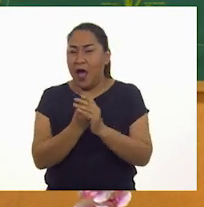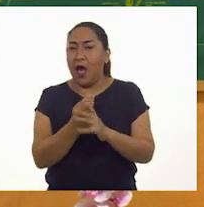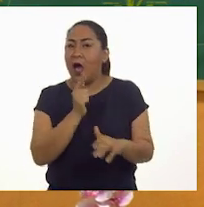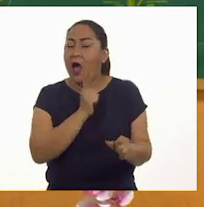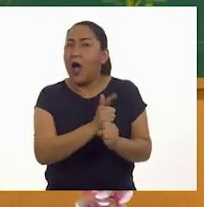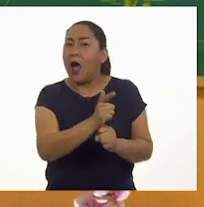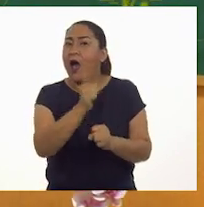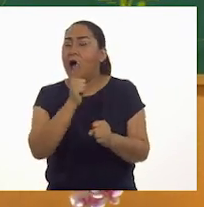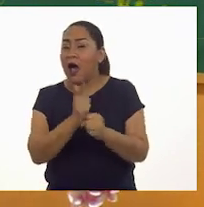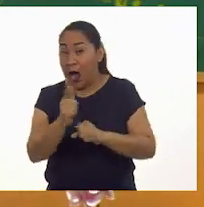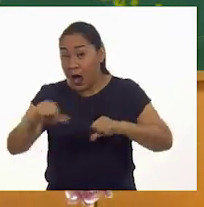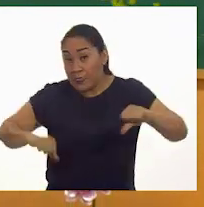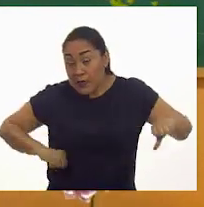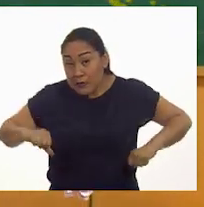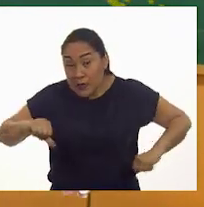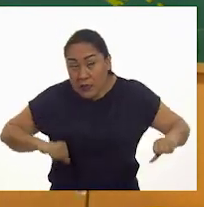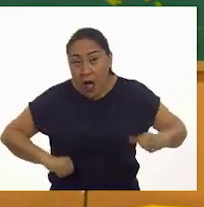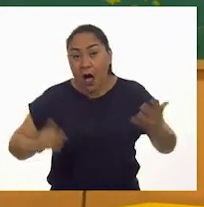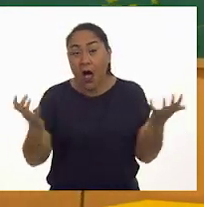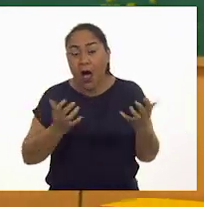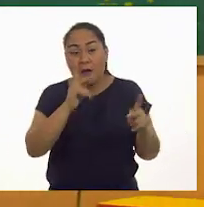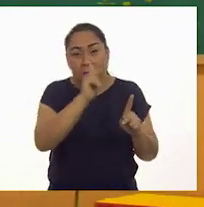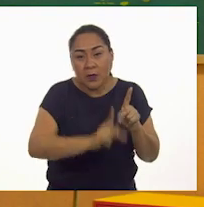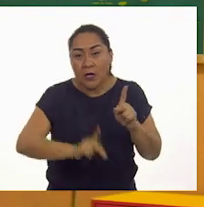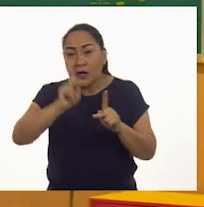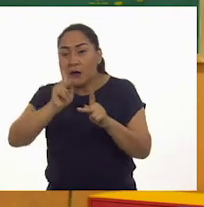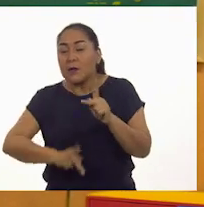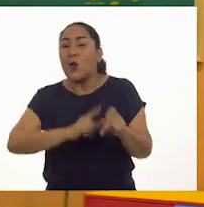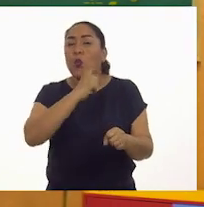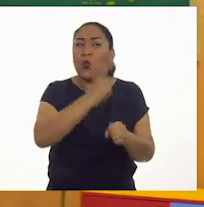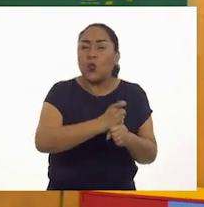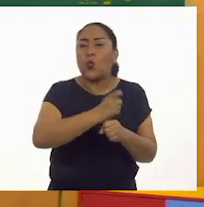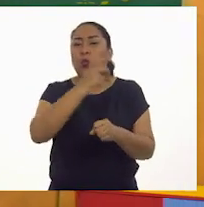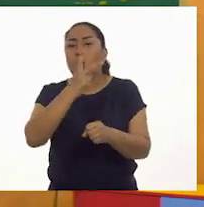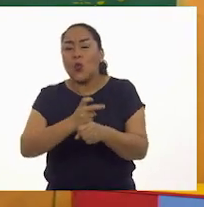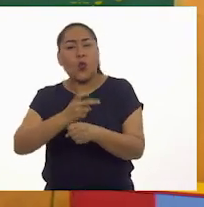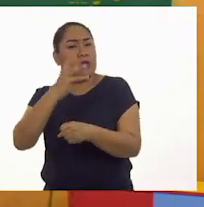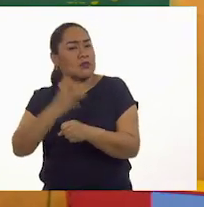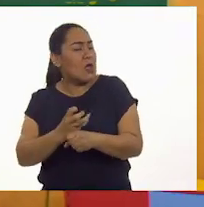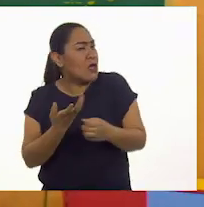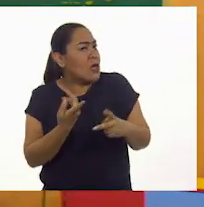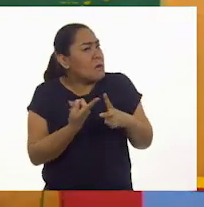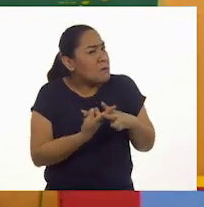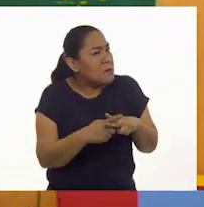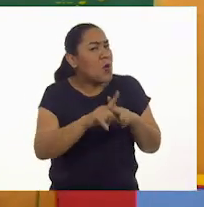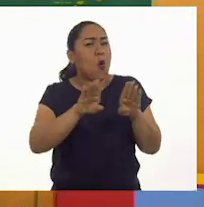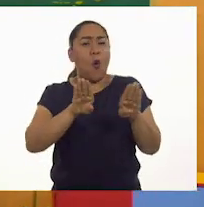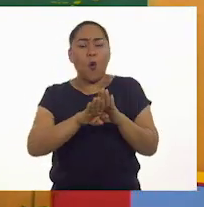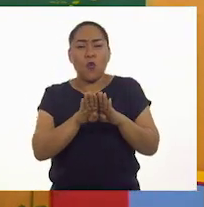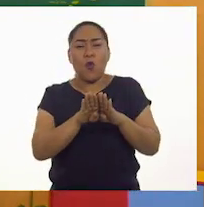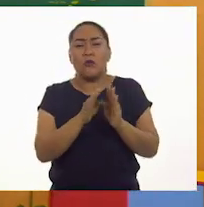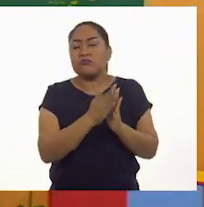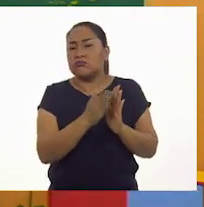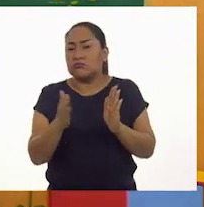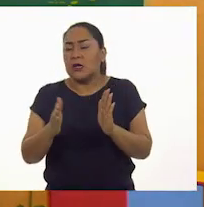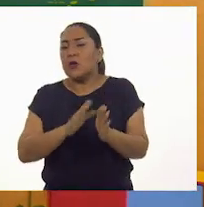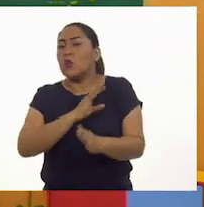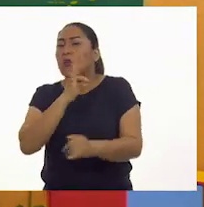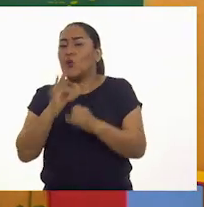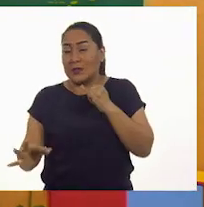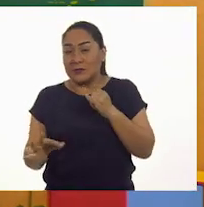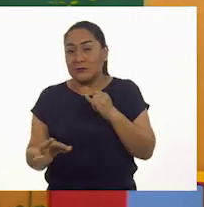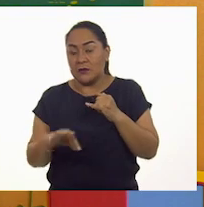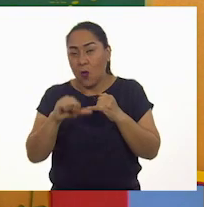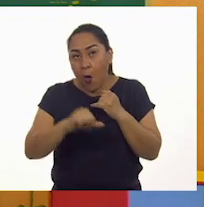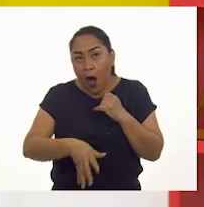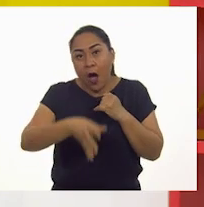las actividades las podemos hacer en uno, dos, tres pasos. Cómo inicia, cómo continúa y cómo termina. Aprendimos